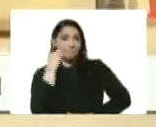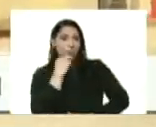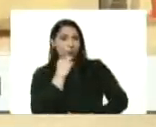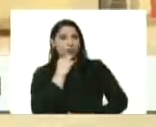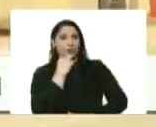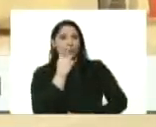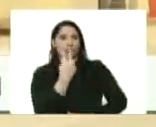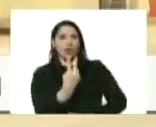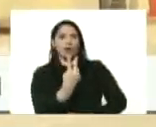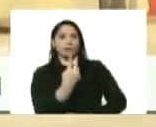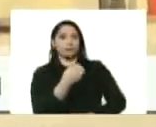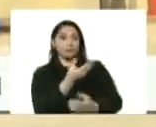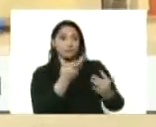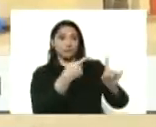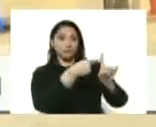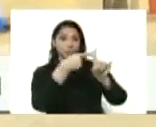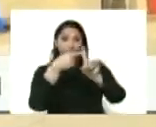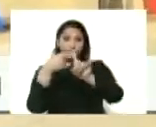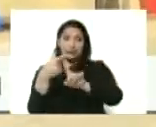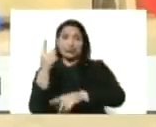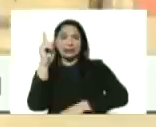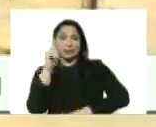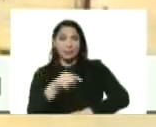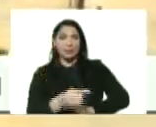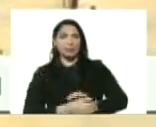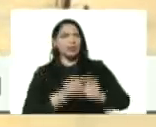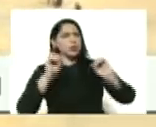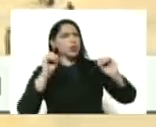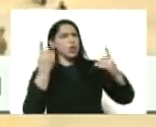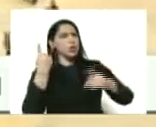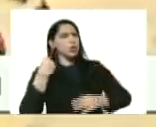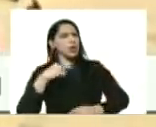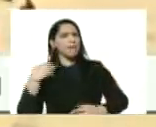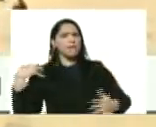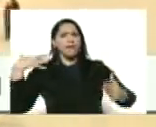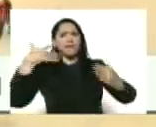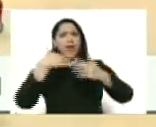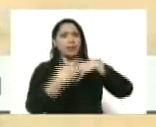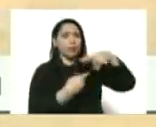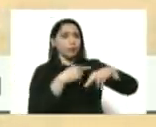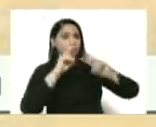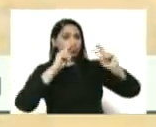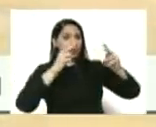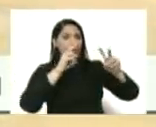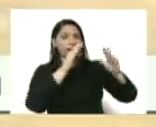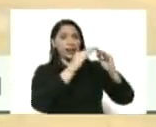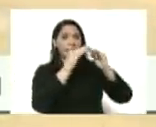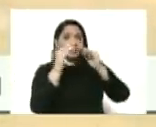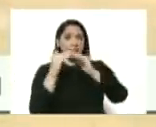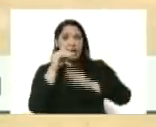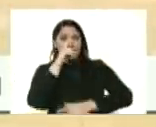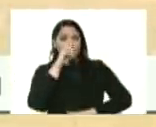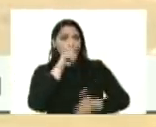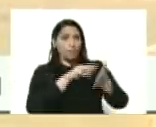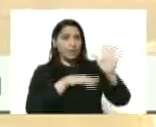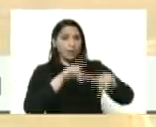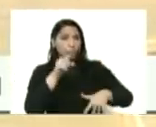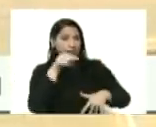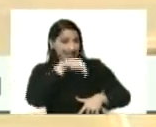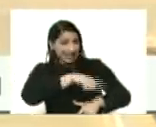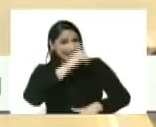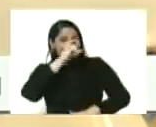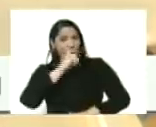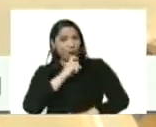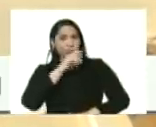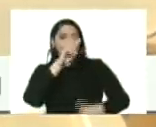2. Ello se suma por supuesto a los logros que ha tenido la revolución en materia de vivienda desde el año 2011 y este año,